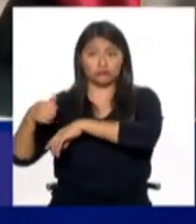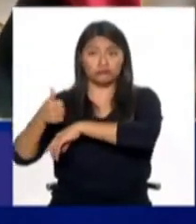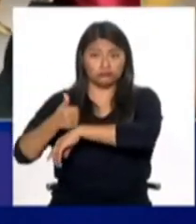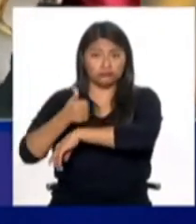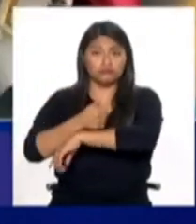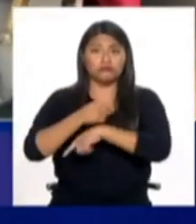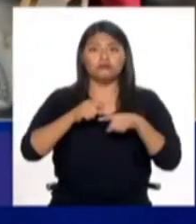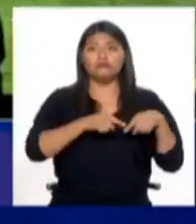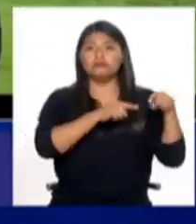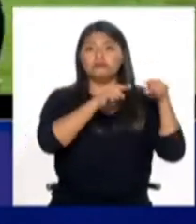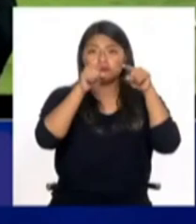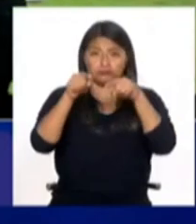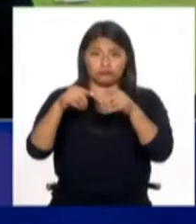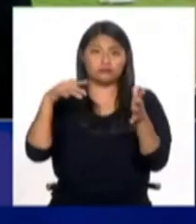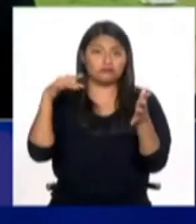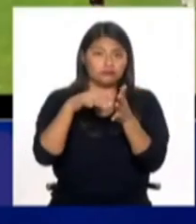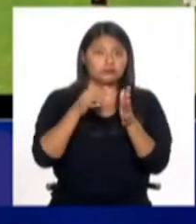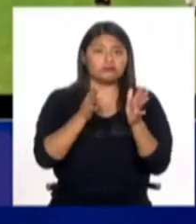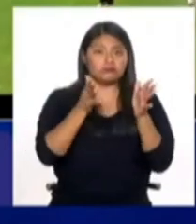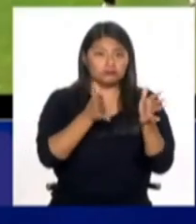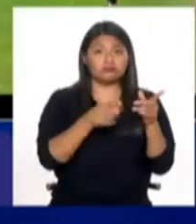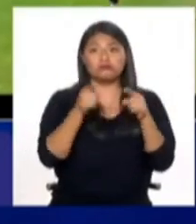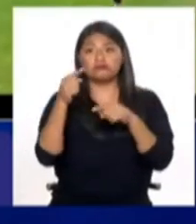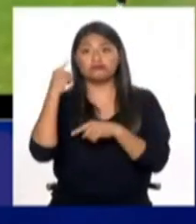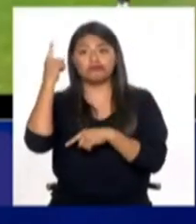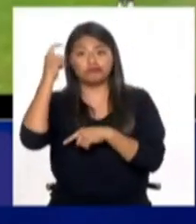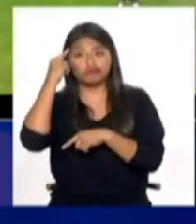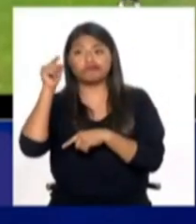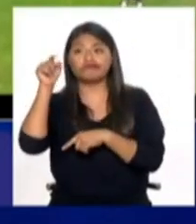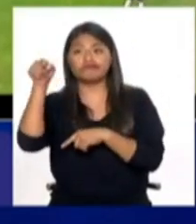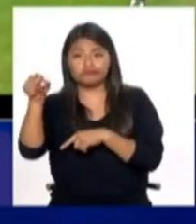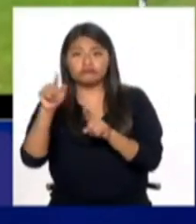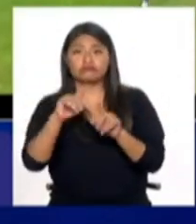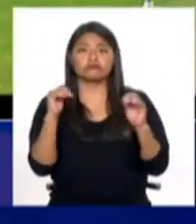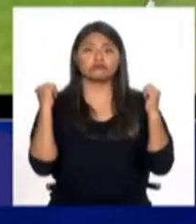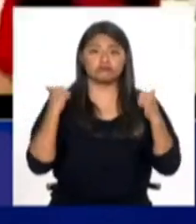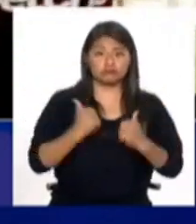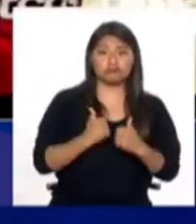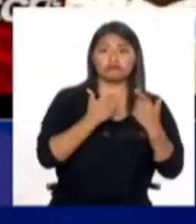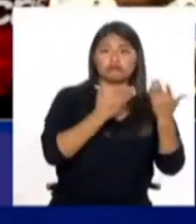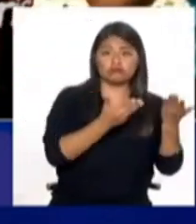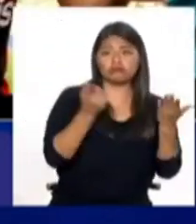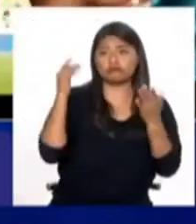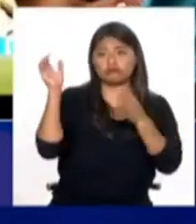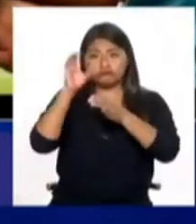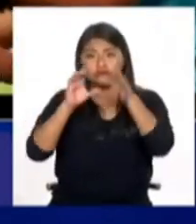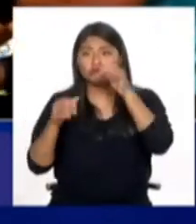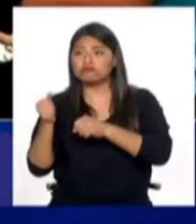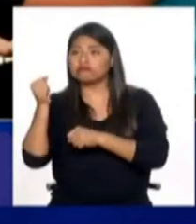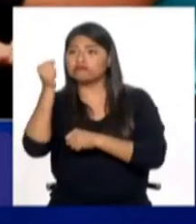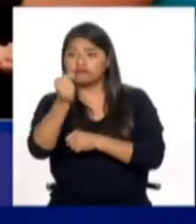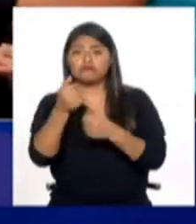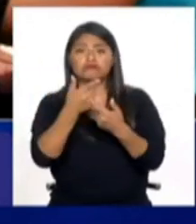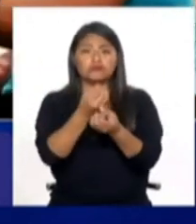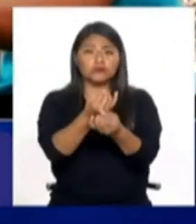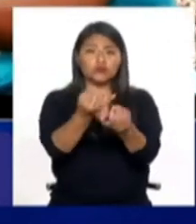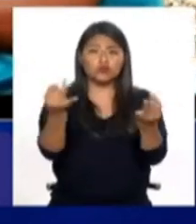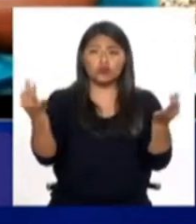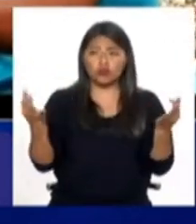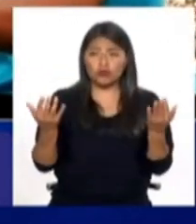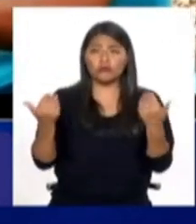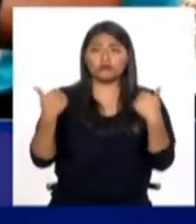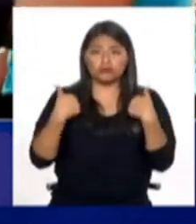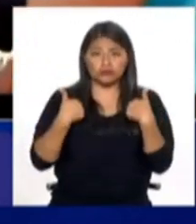urbanas, están estudiando, son políticos, son abogados, son científicos. Entonces, la manera como se